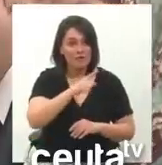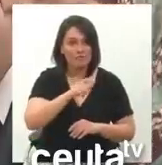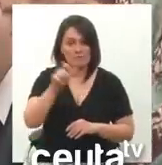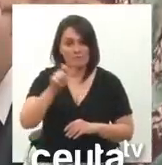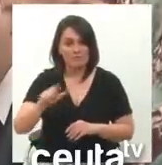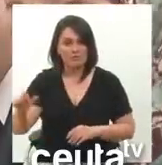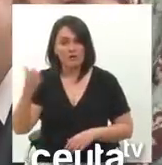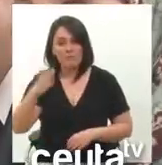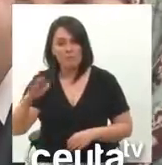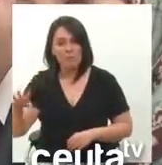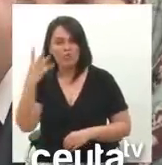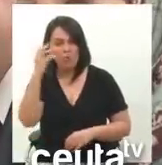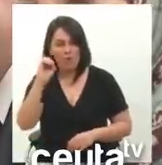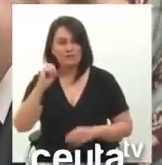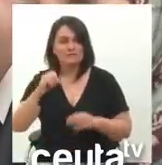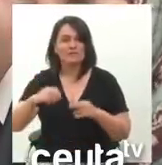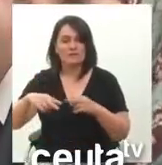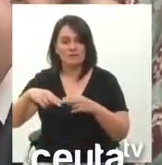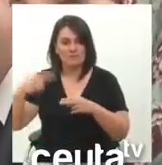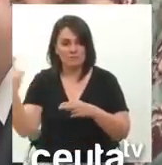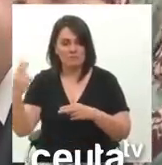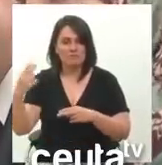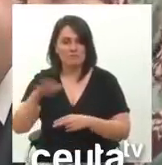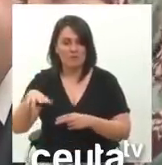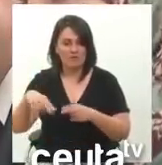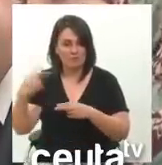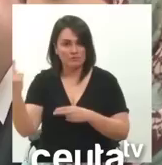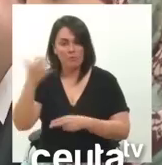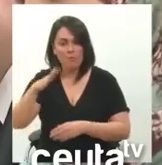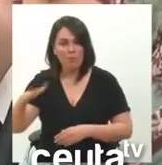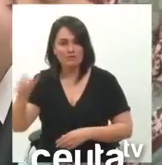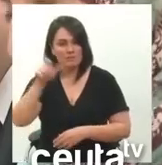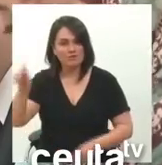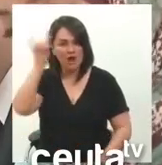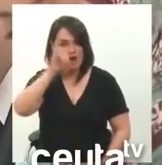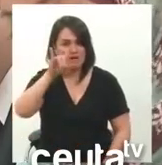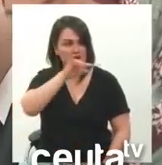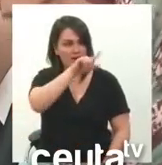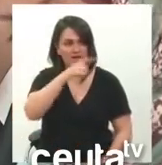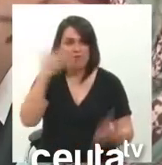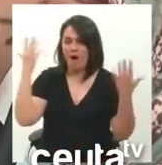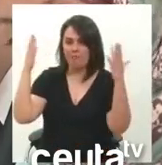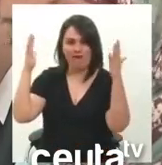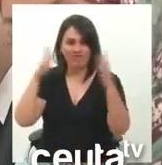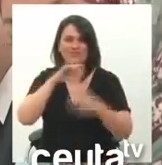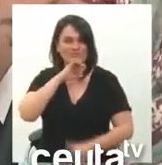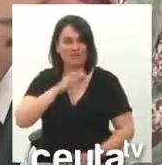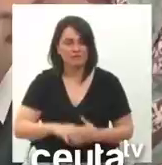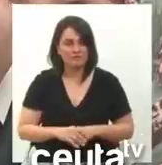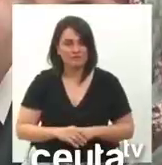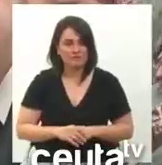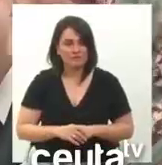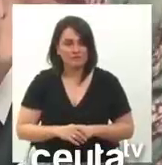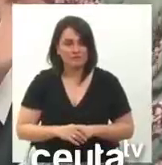brutalmente a cuarenta personas en la frontera de Melilla. Son negros. Está igual. Y venían con una propuesta